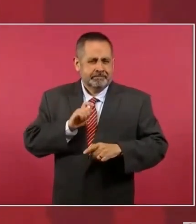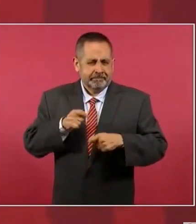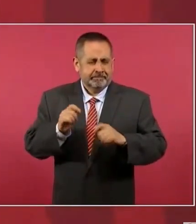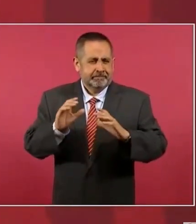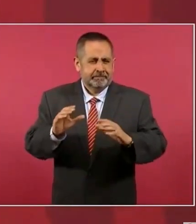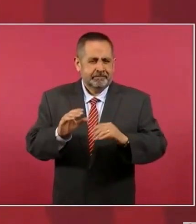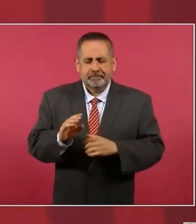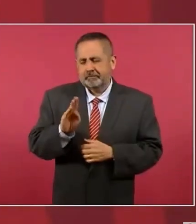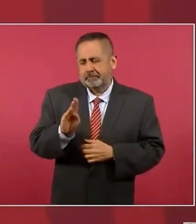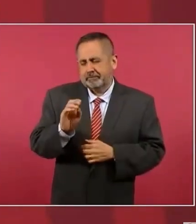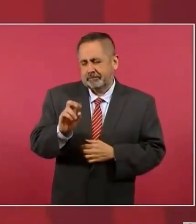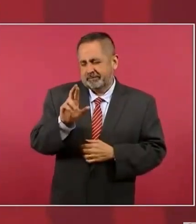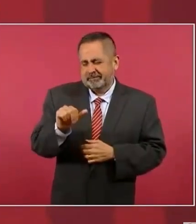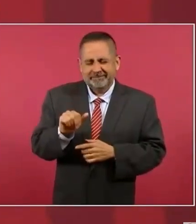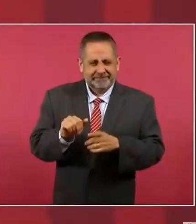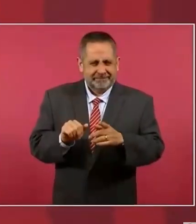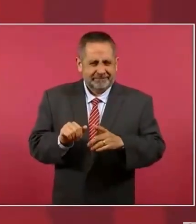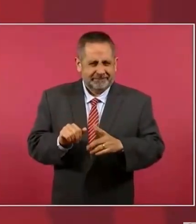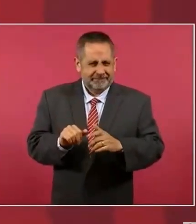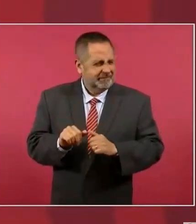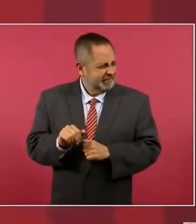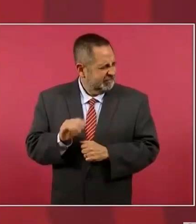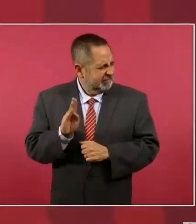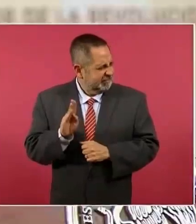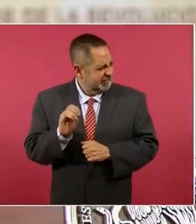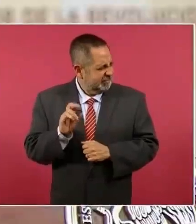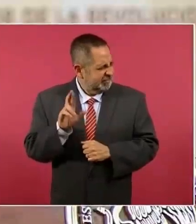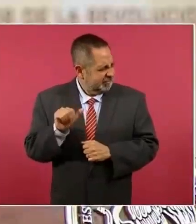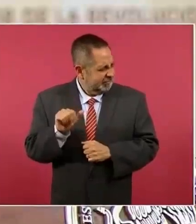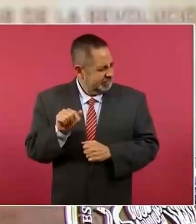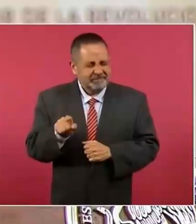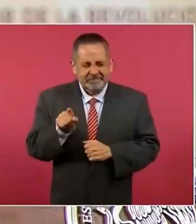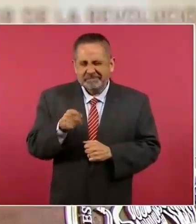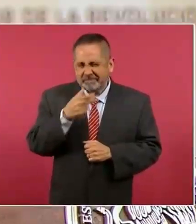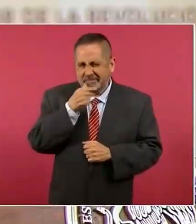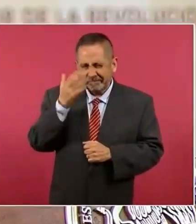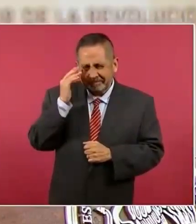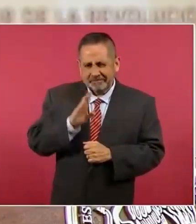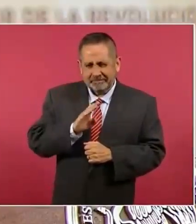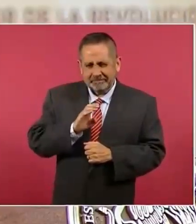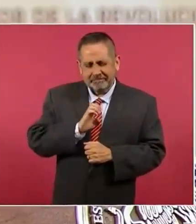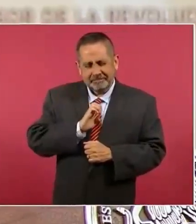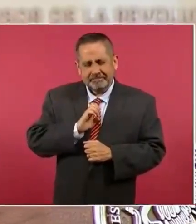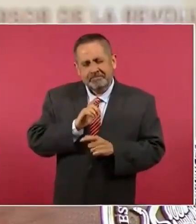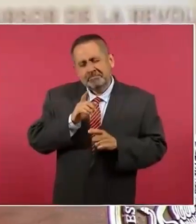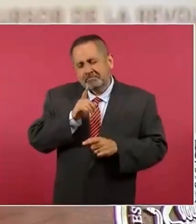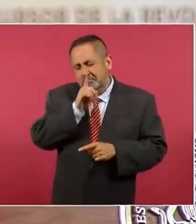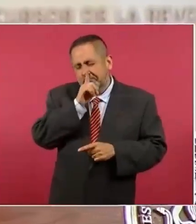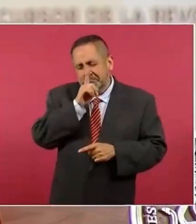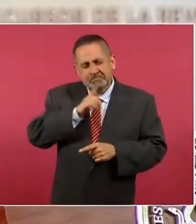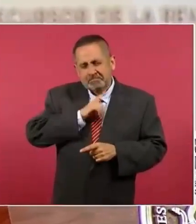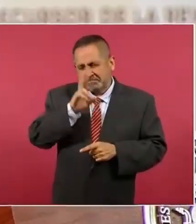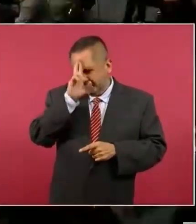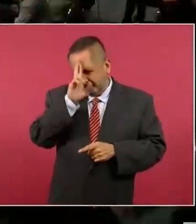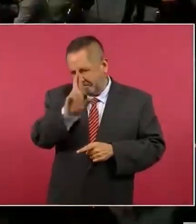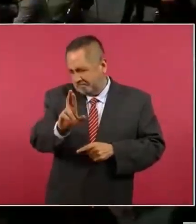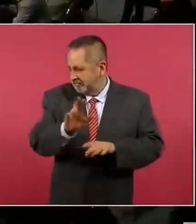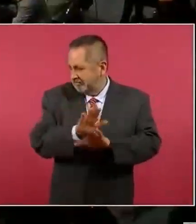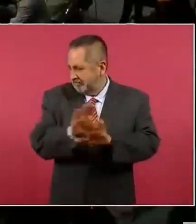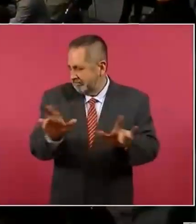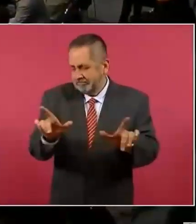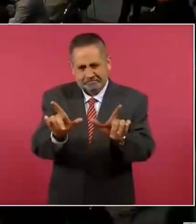Bora, Bora, Bora Milotinobio. Yo respeto, yo respeto,